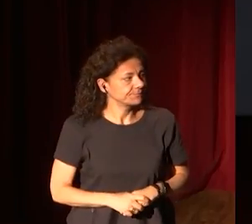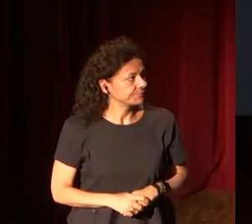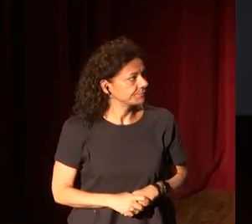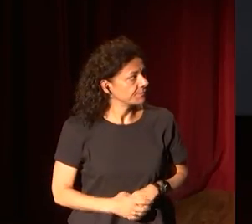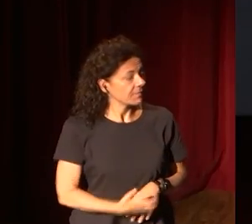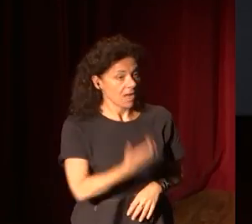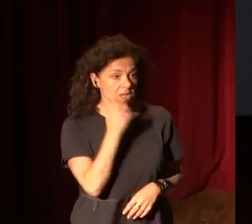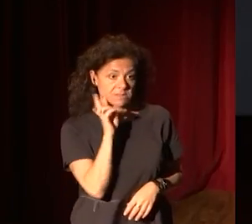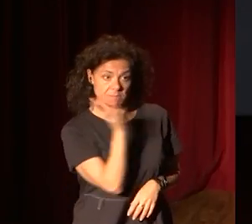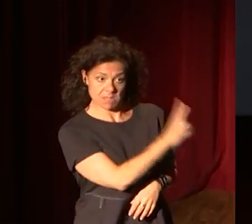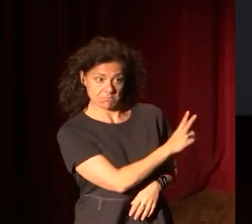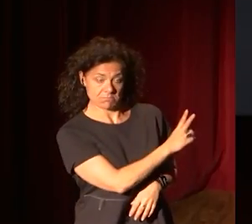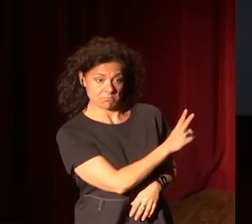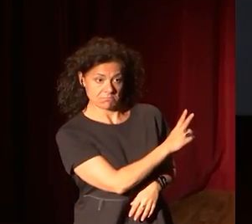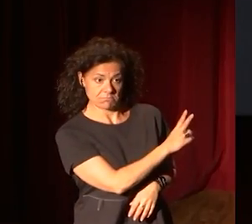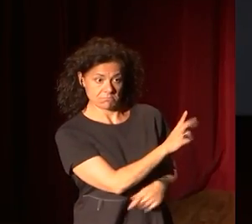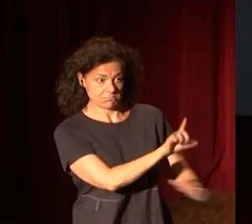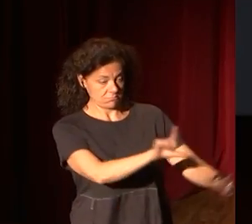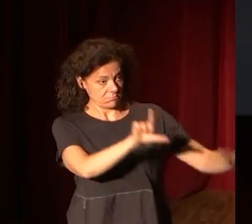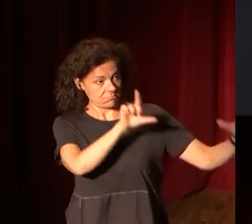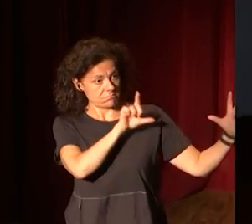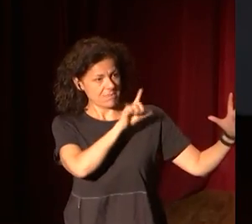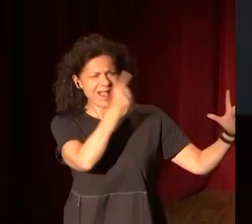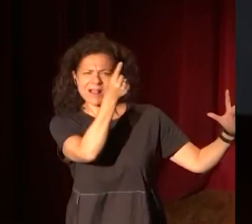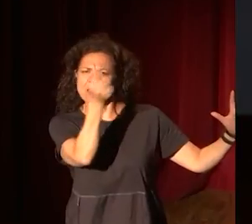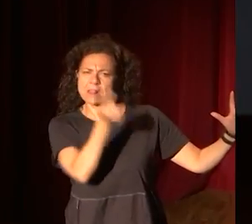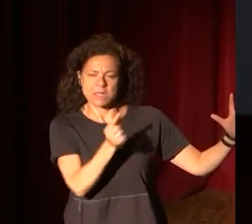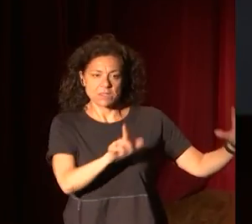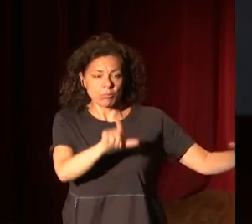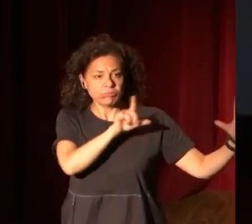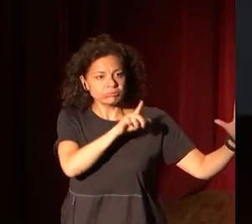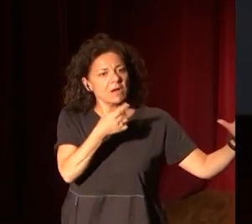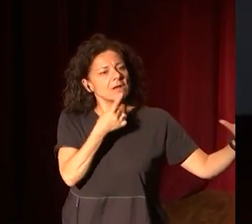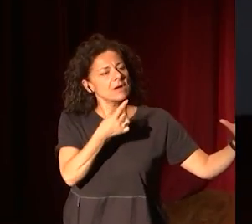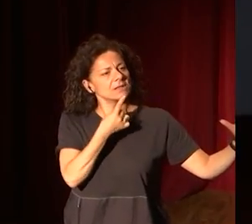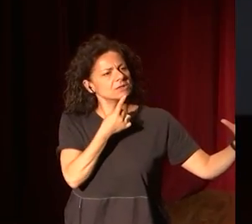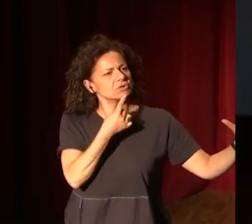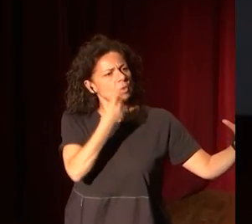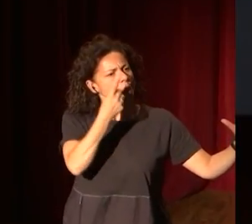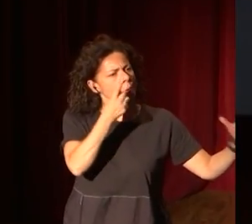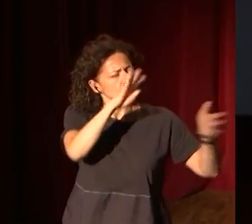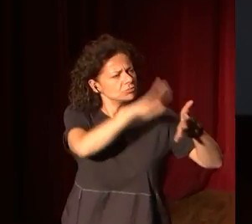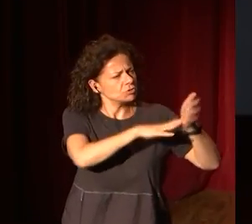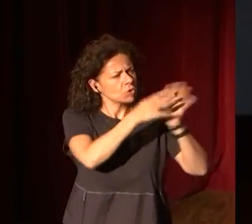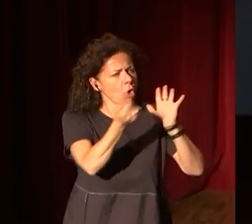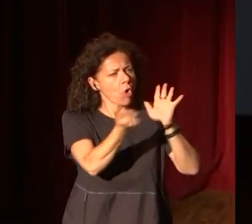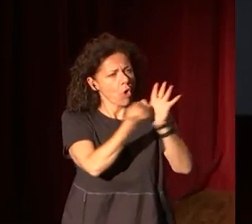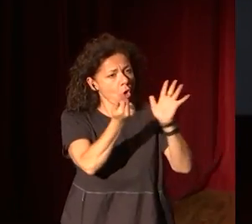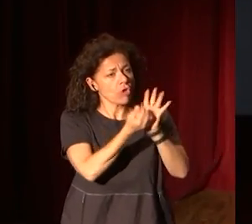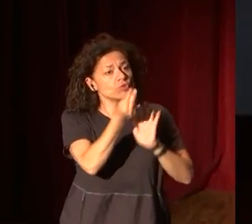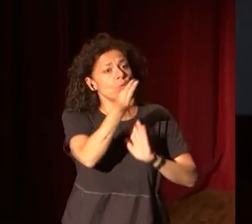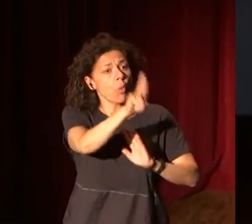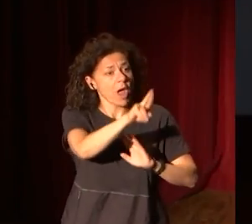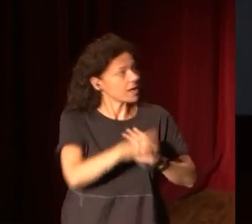Si se fijan, en el fantástico diseñador del cartel, ha puesto unos códigos, que son códigos QR,